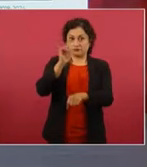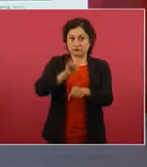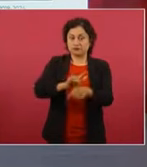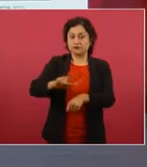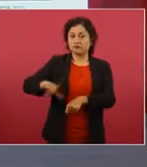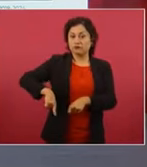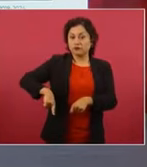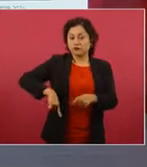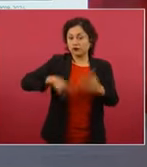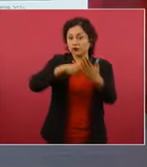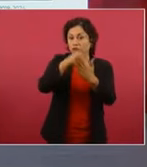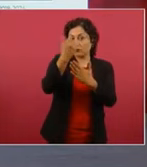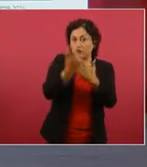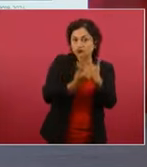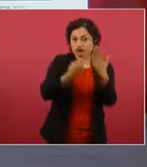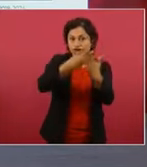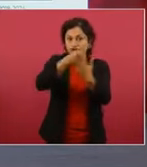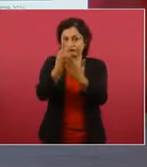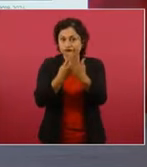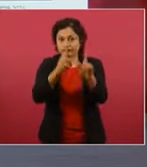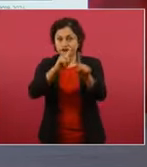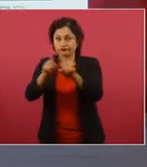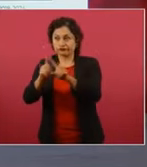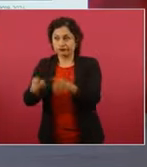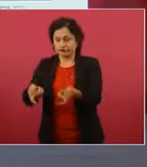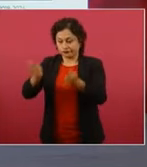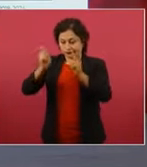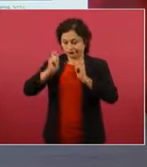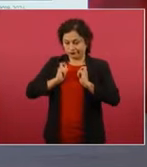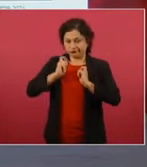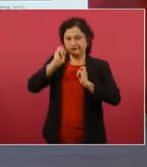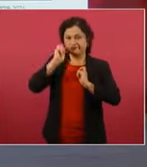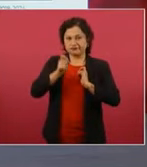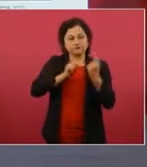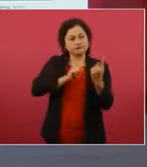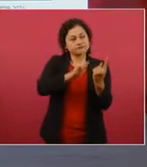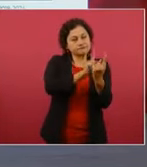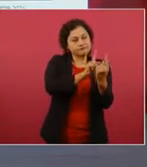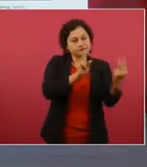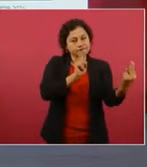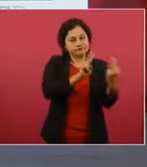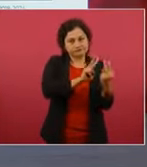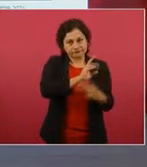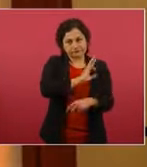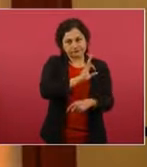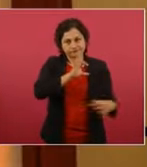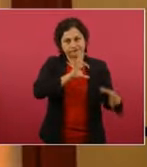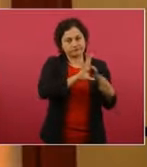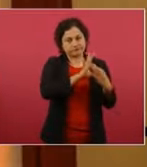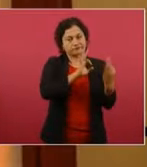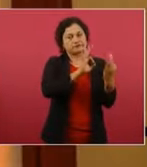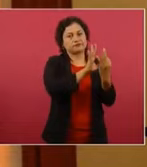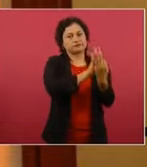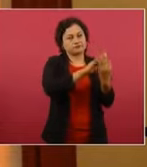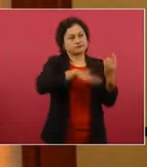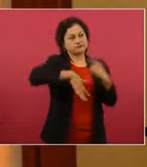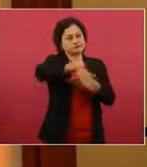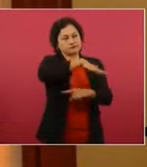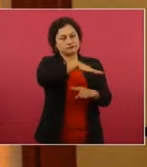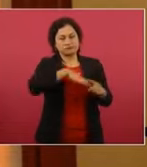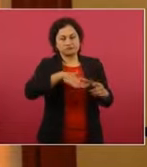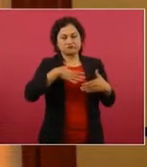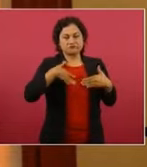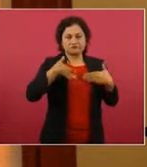importantes, que nos permiten también estar cerca de la ciudadanía y donde nos genera una condición